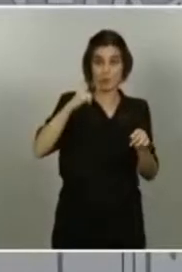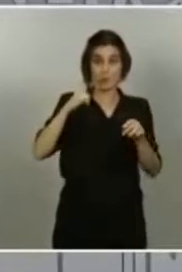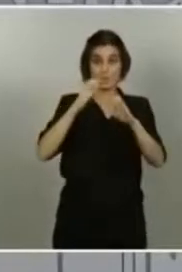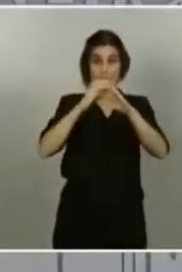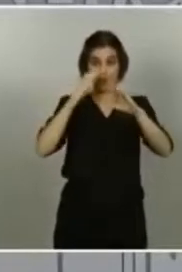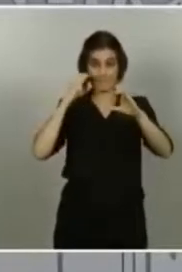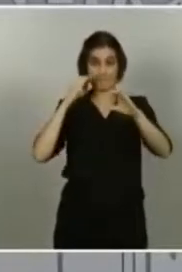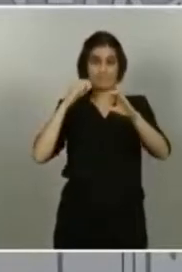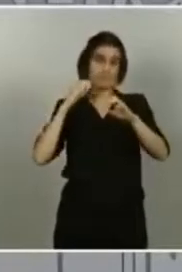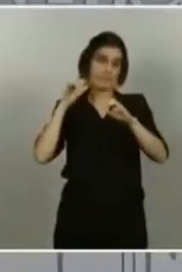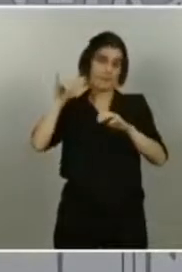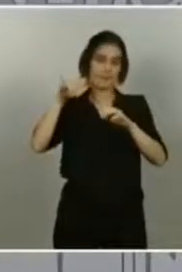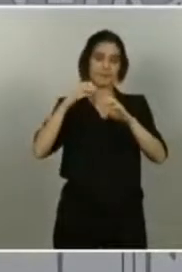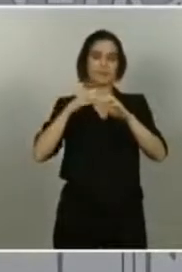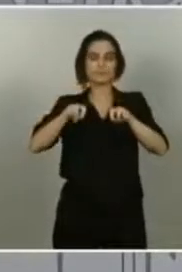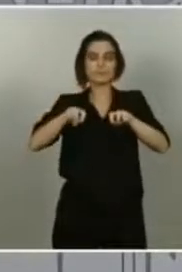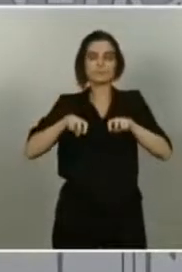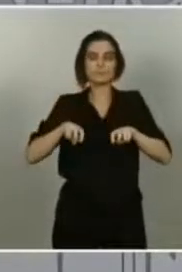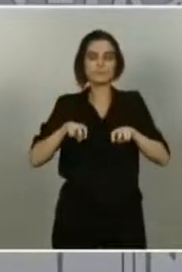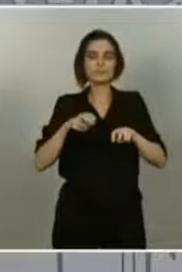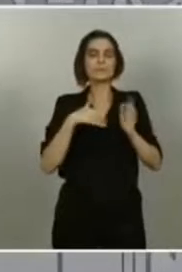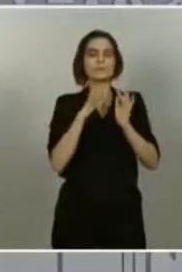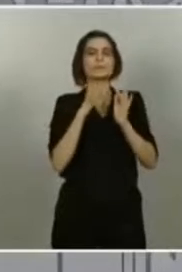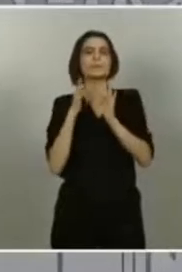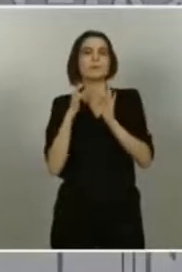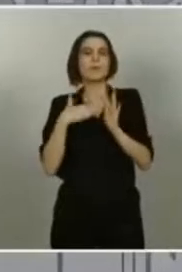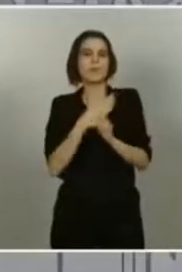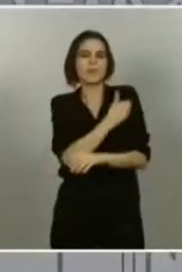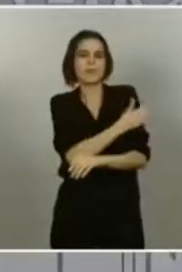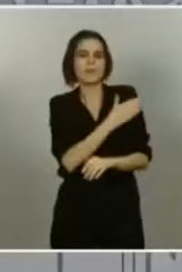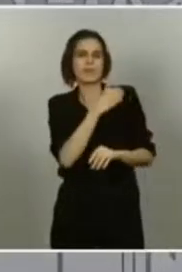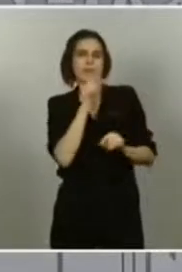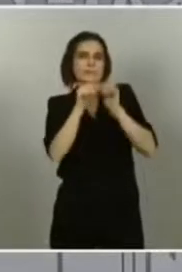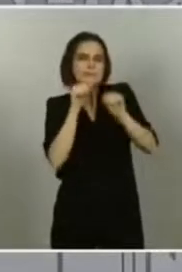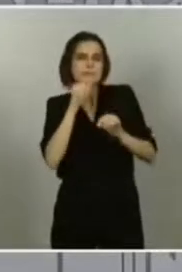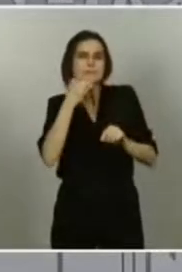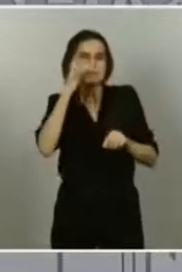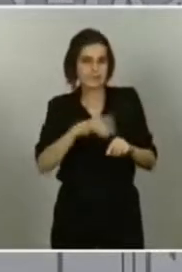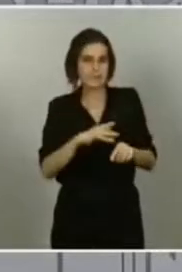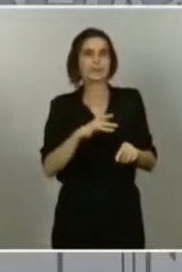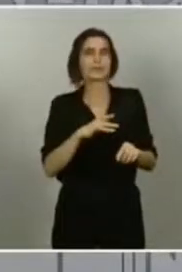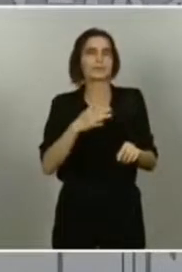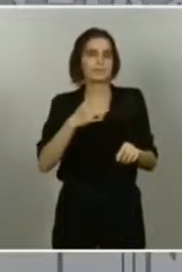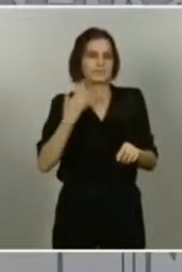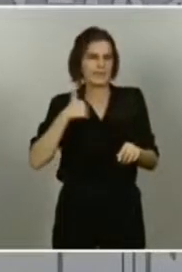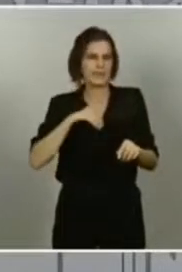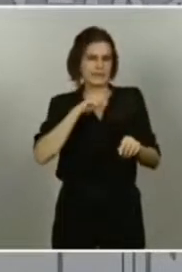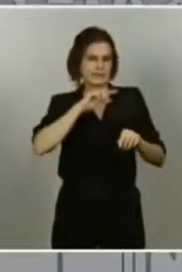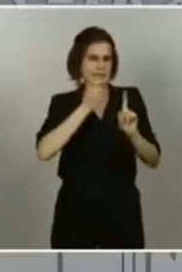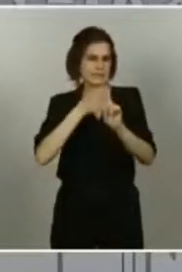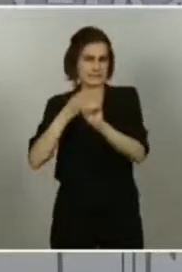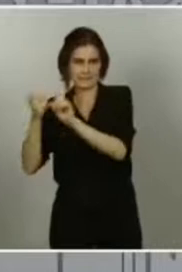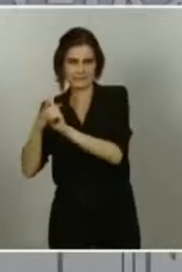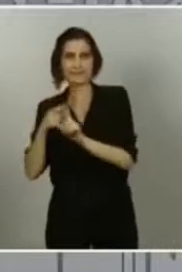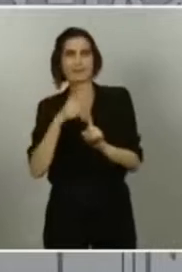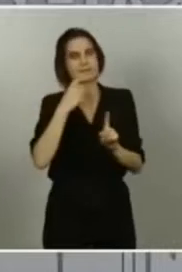cuarentena y se les hará la PCR en caso de que sea necesario. Esta persona, en principio, no debía de